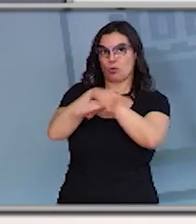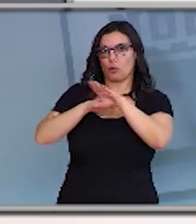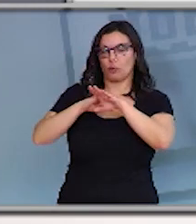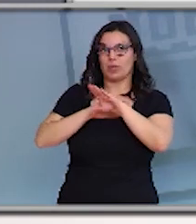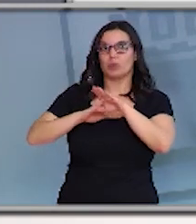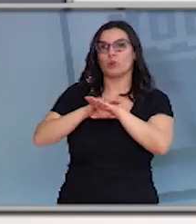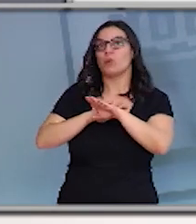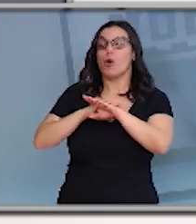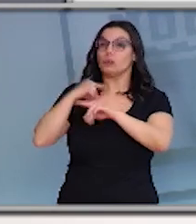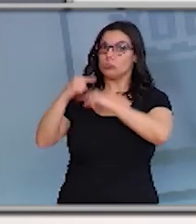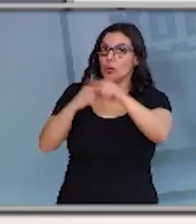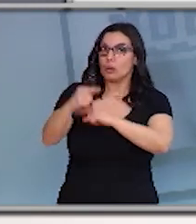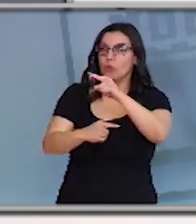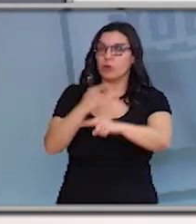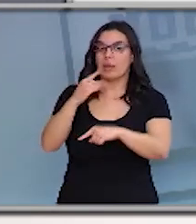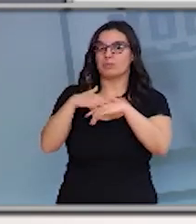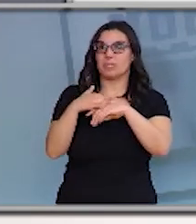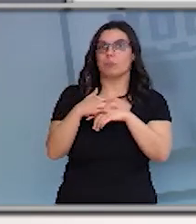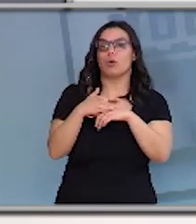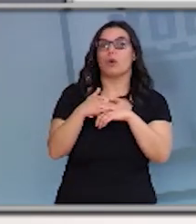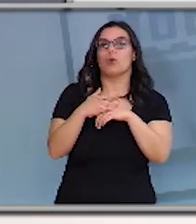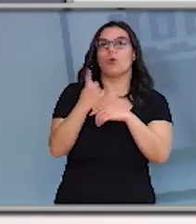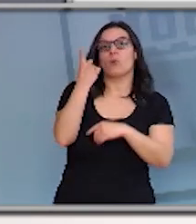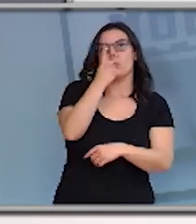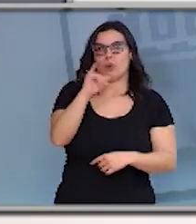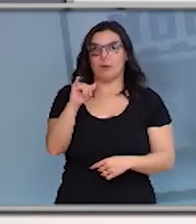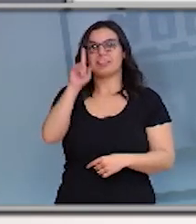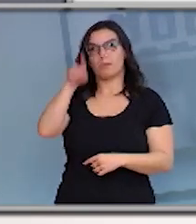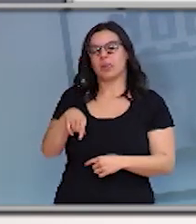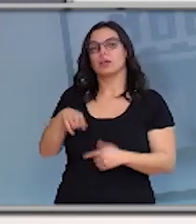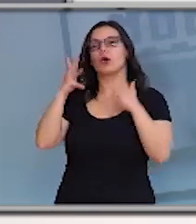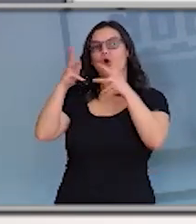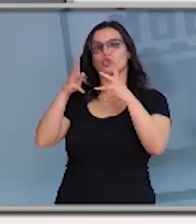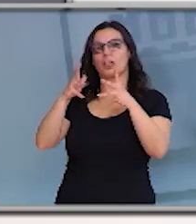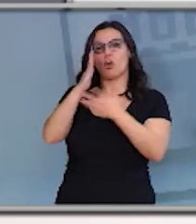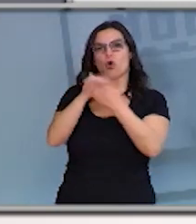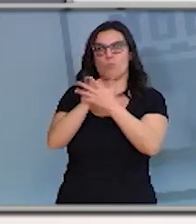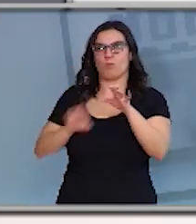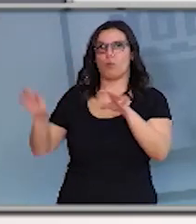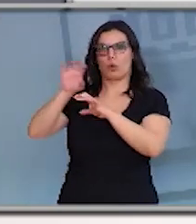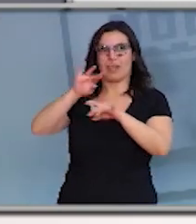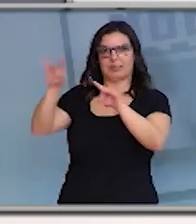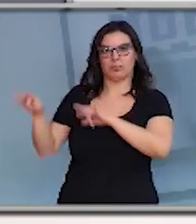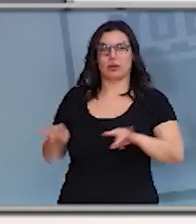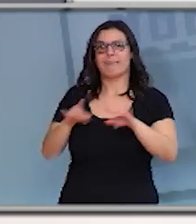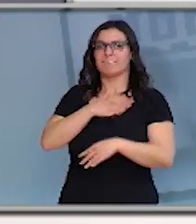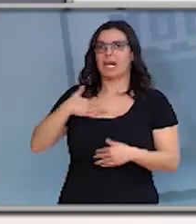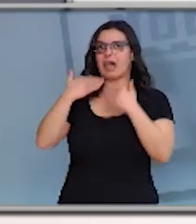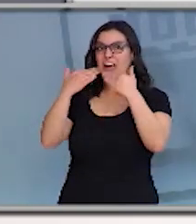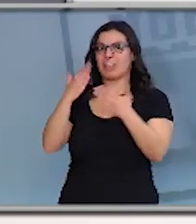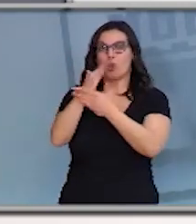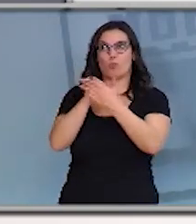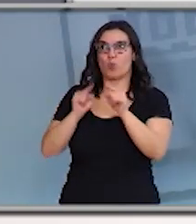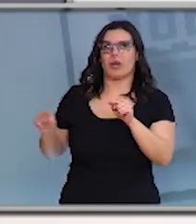todos os días, al menos unha vez, nos reunimos en Consejo Interterritorial. Eu quero dar as gracias a todas as comunidades autónomas